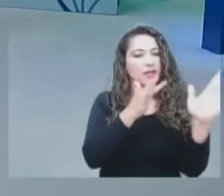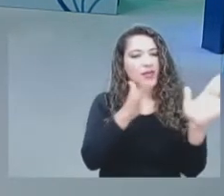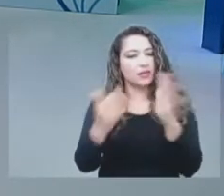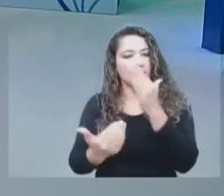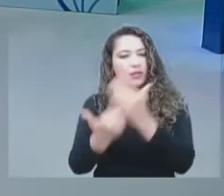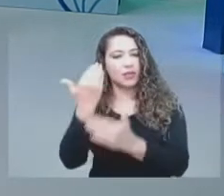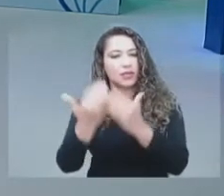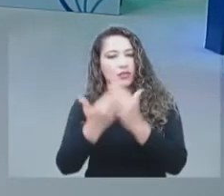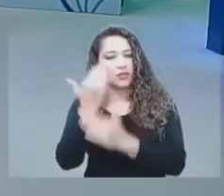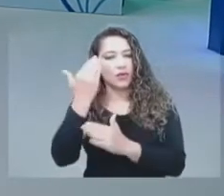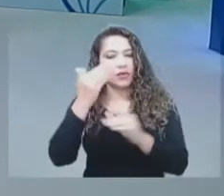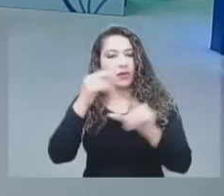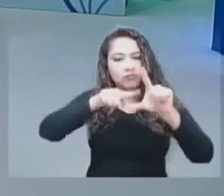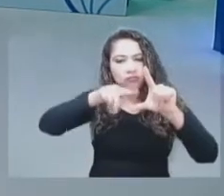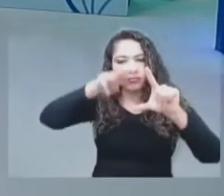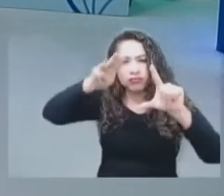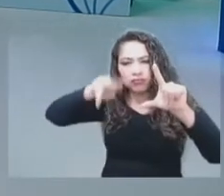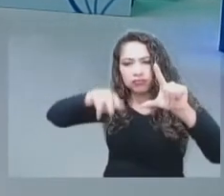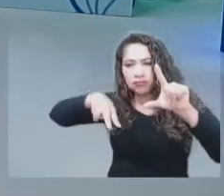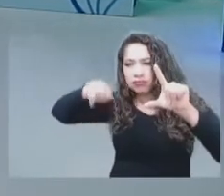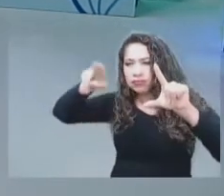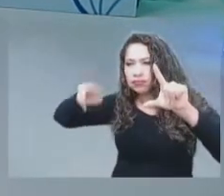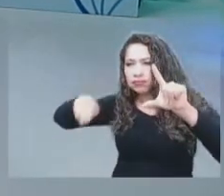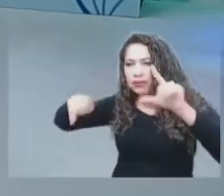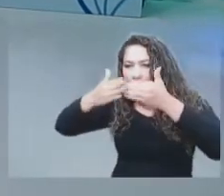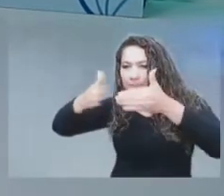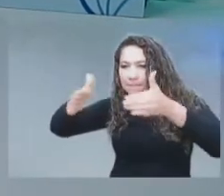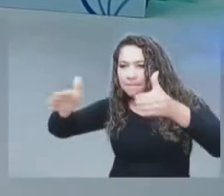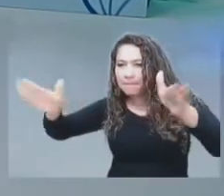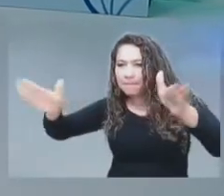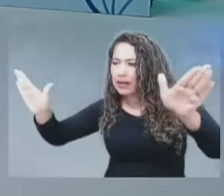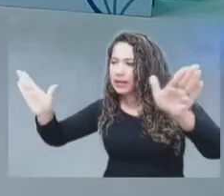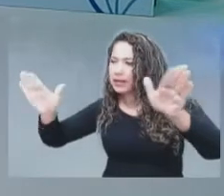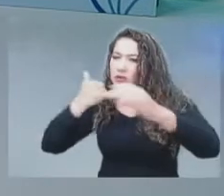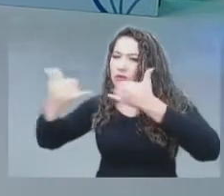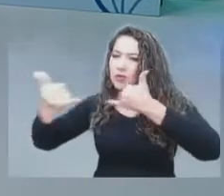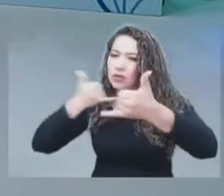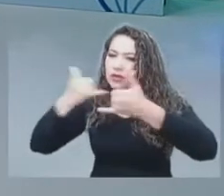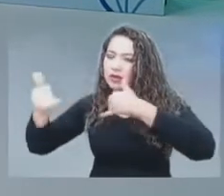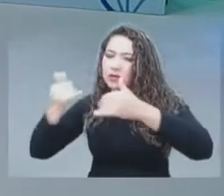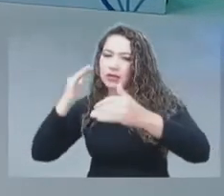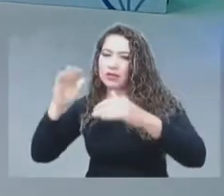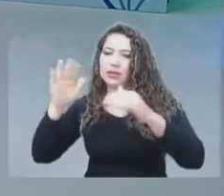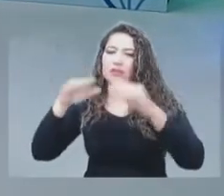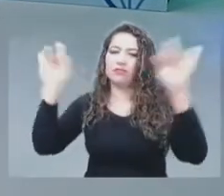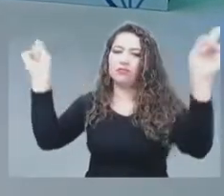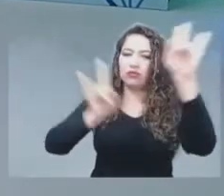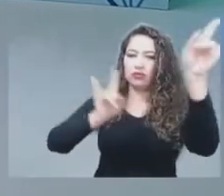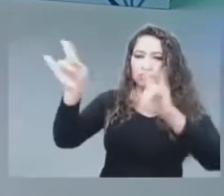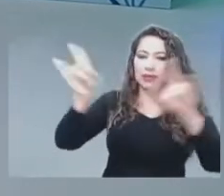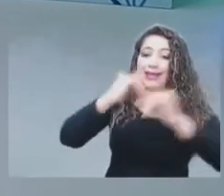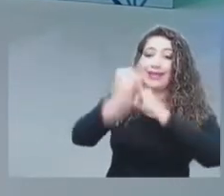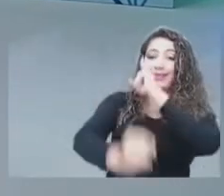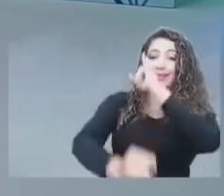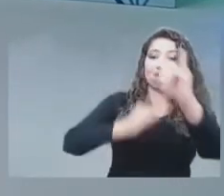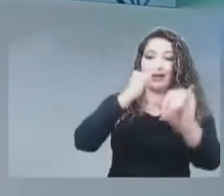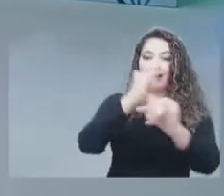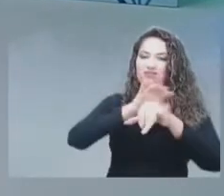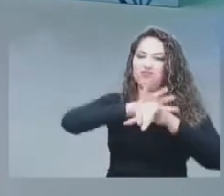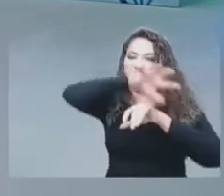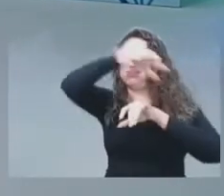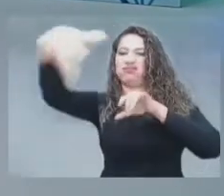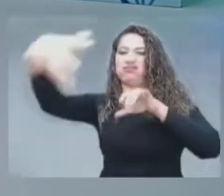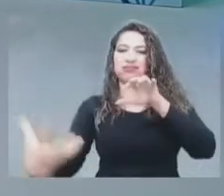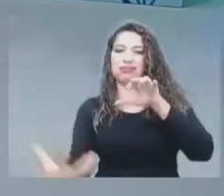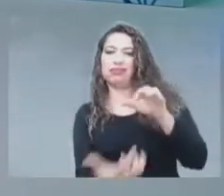nuevas bandas de frecuencia para las telecomunicaciones móviles internacionales. Elaboramos el año pasado un documento que publicamos